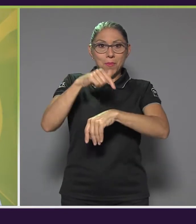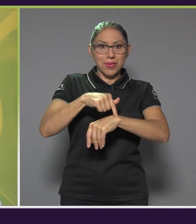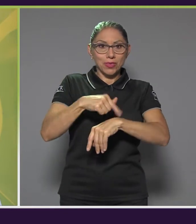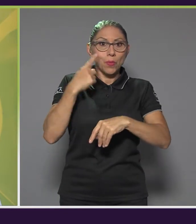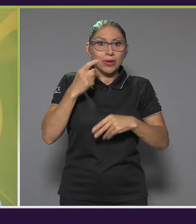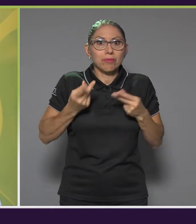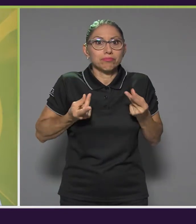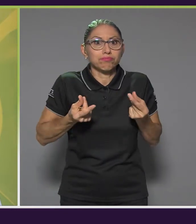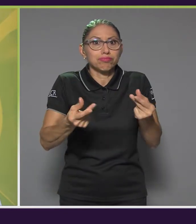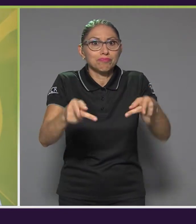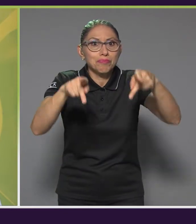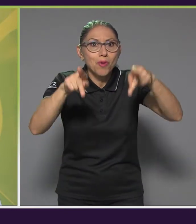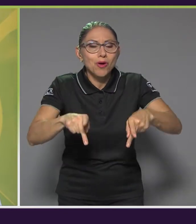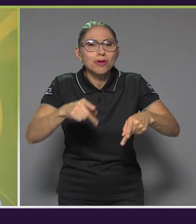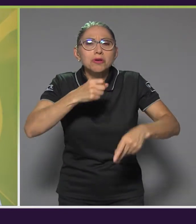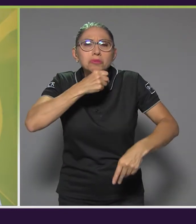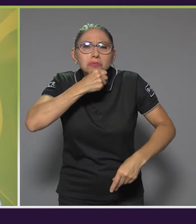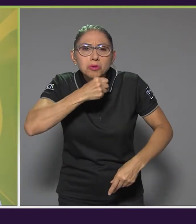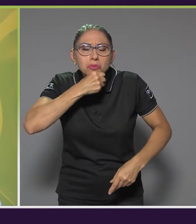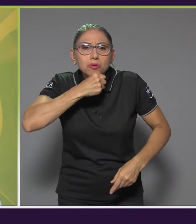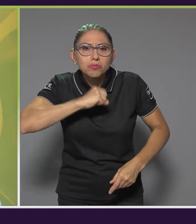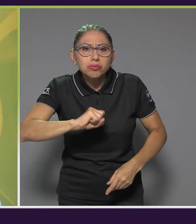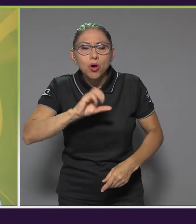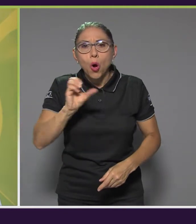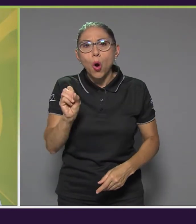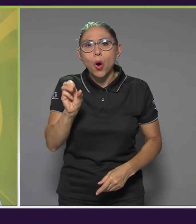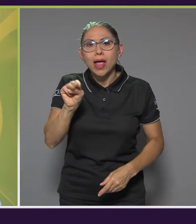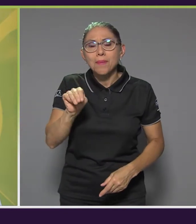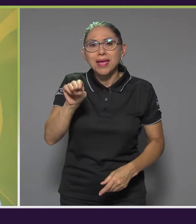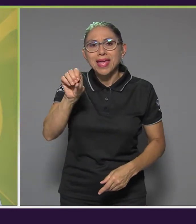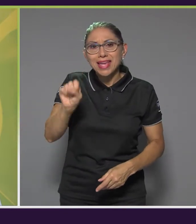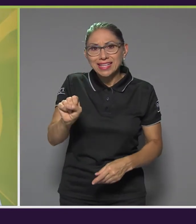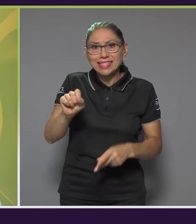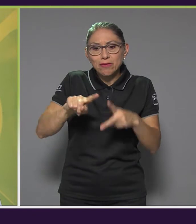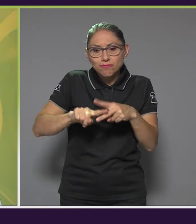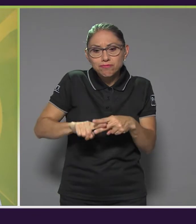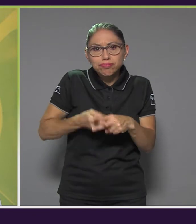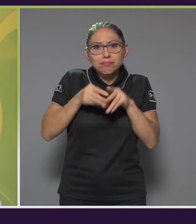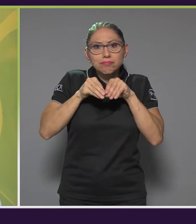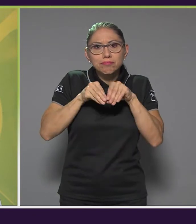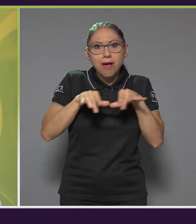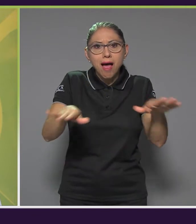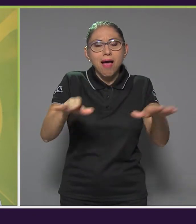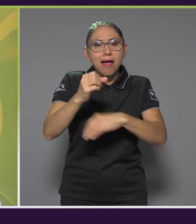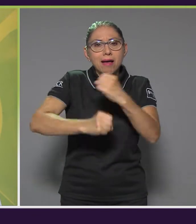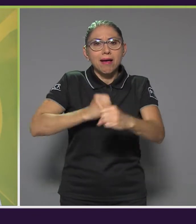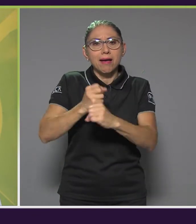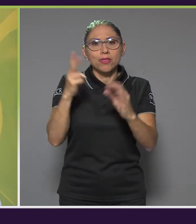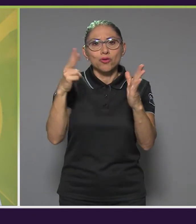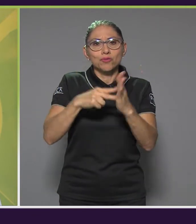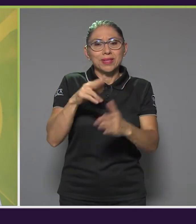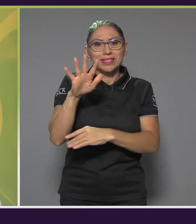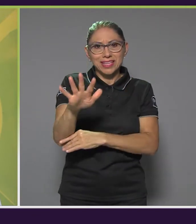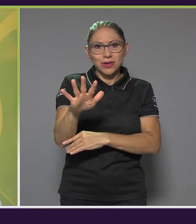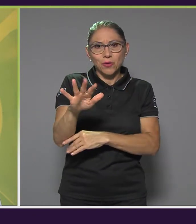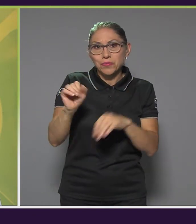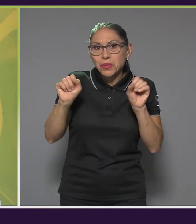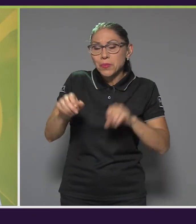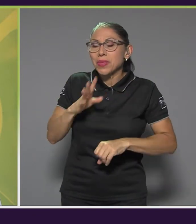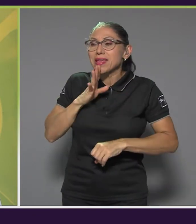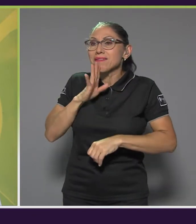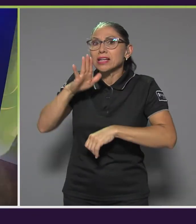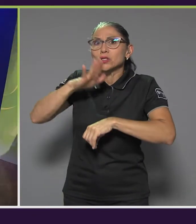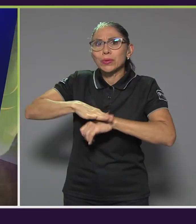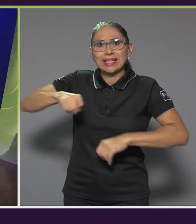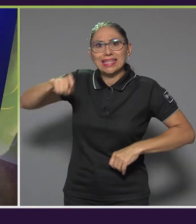la OMS lo lanza en 2005, ¿verdad? Si nos pueden contar más sobre esa necesidad imperante de que existieran las